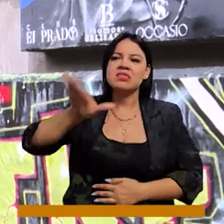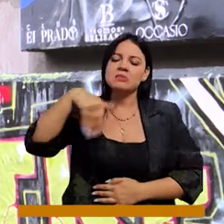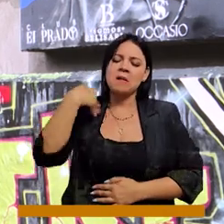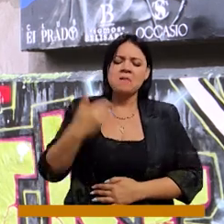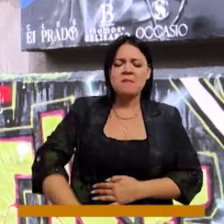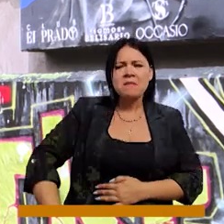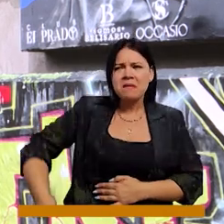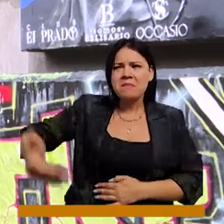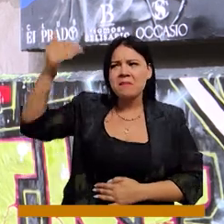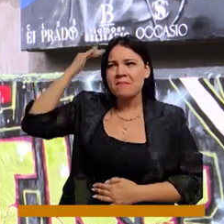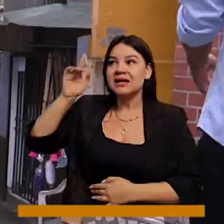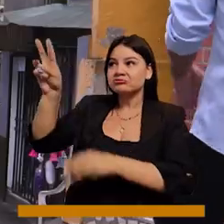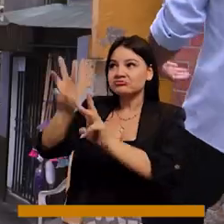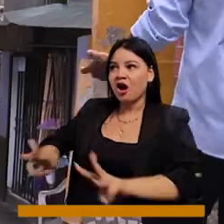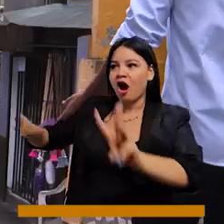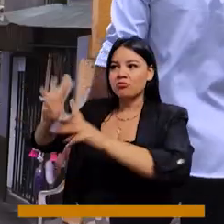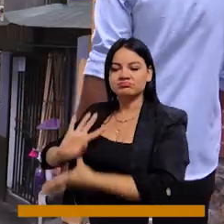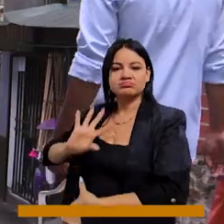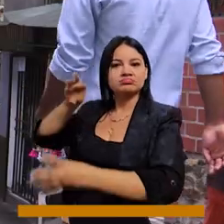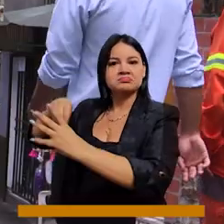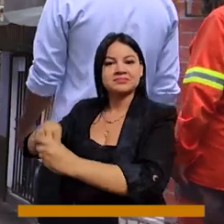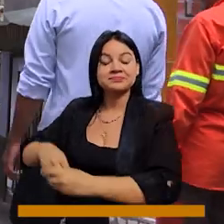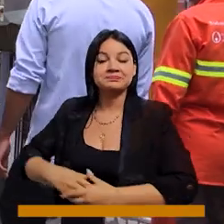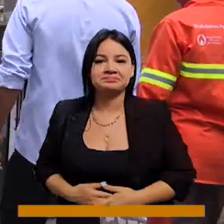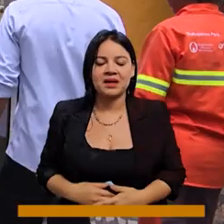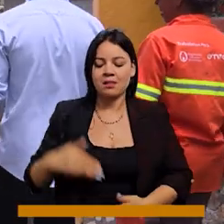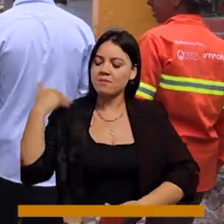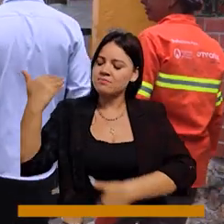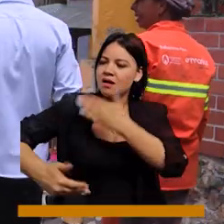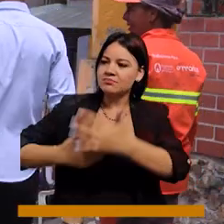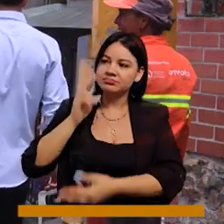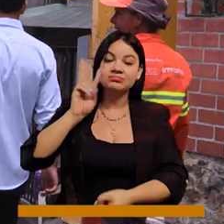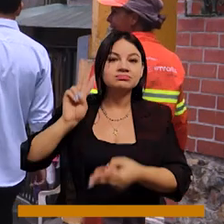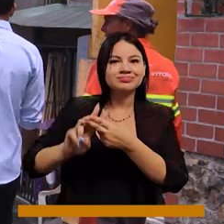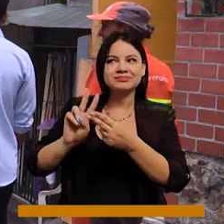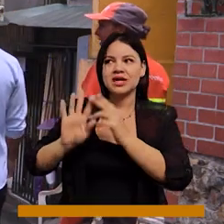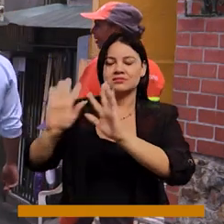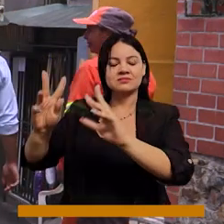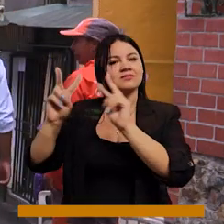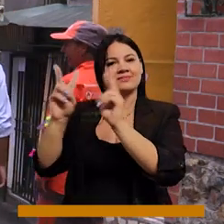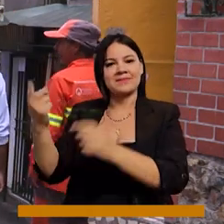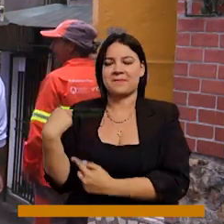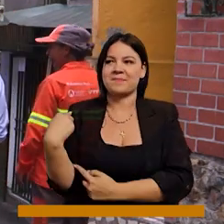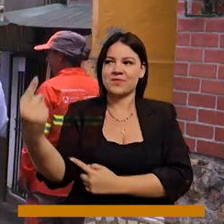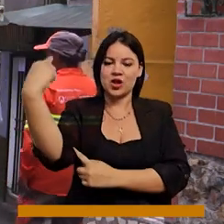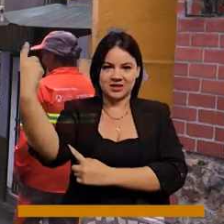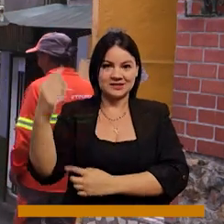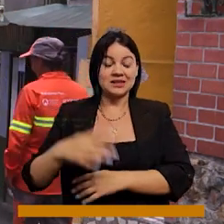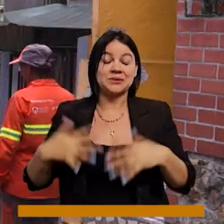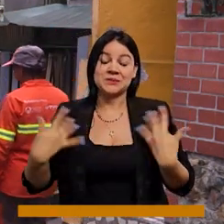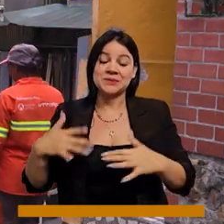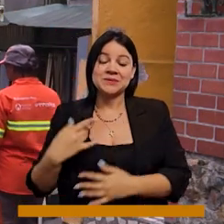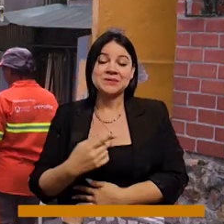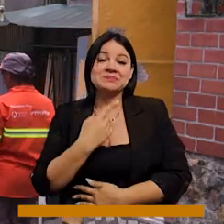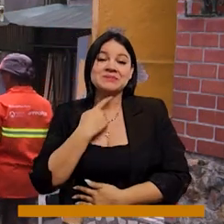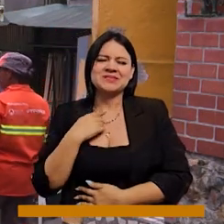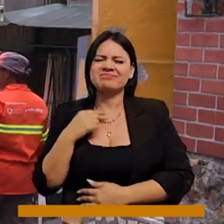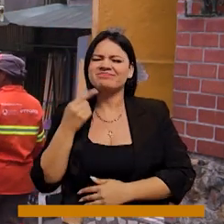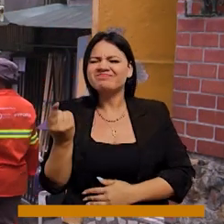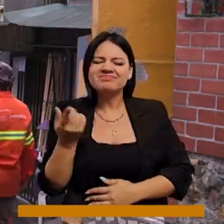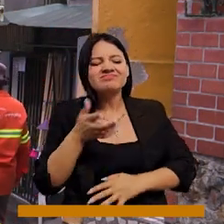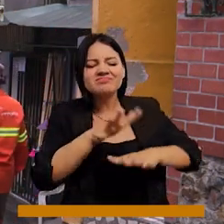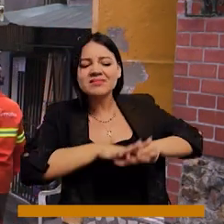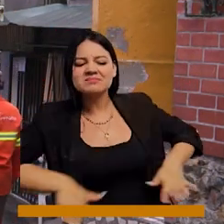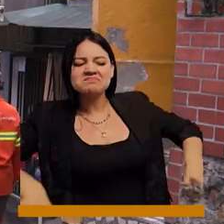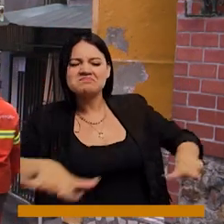modelos de las Naciones Unidas. Y conocí el tema político ya como partido y como estructura. En este